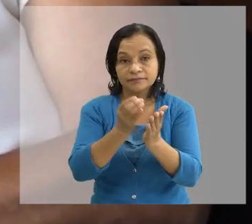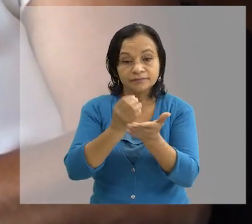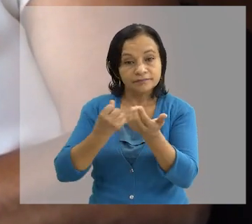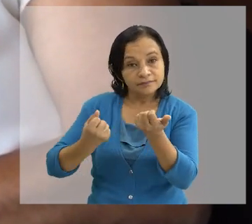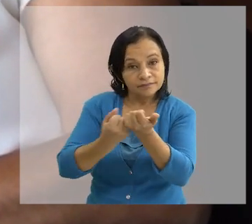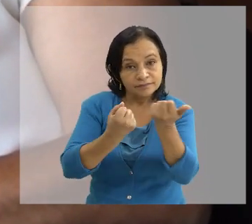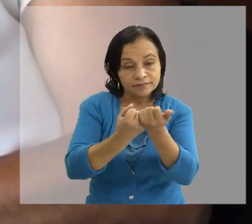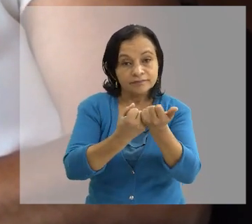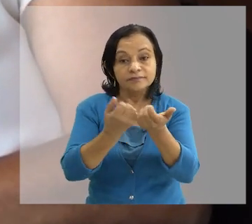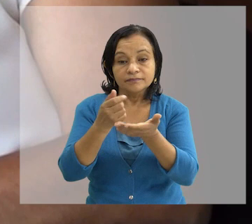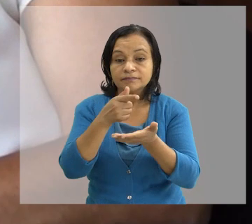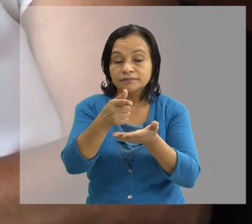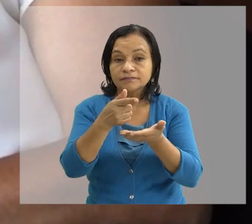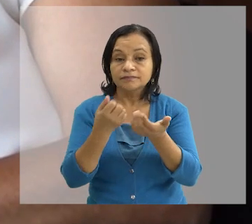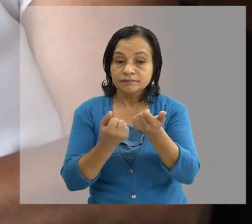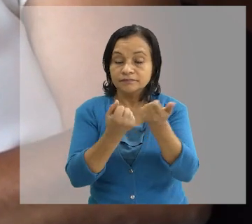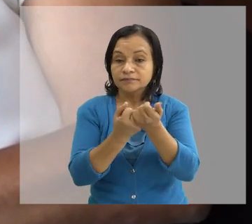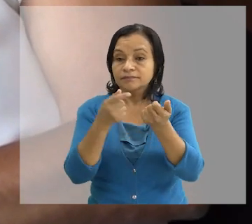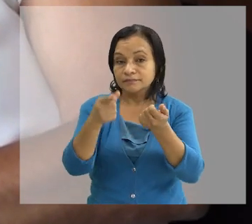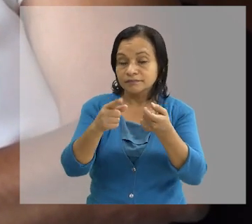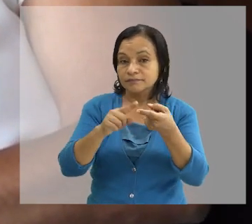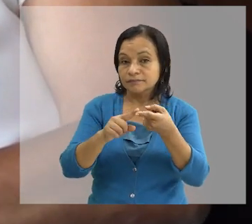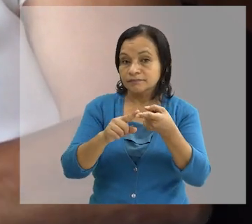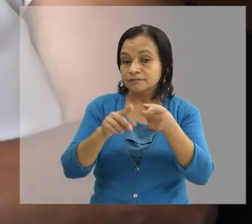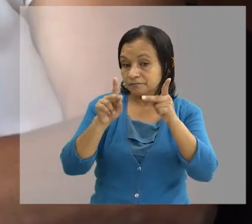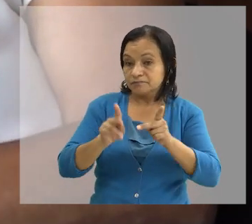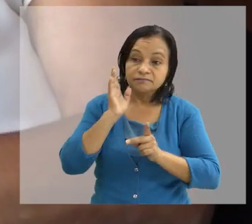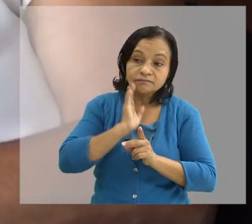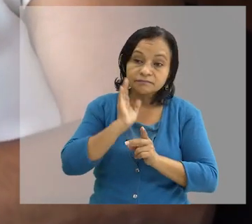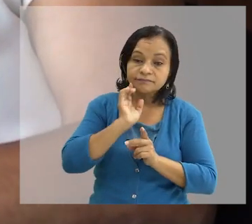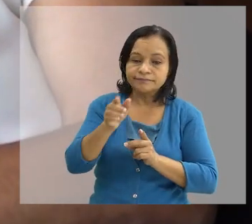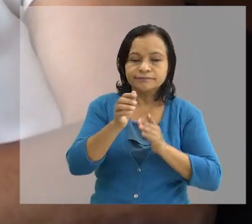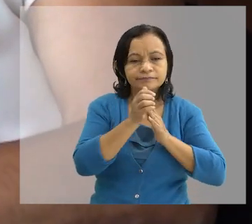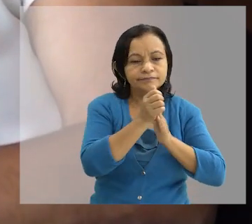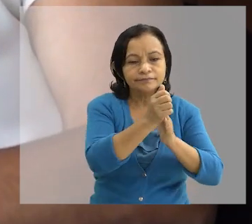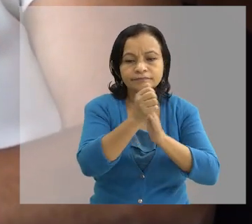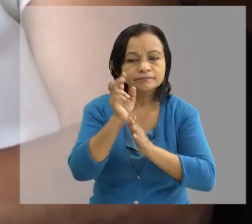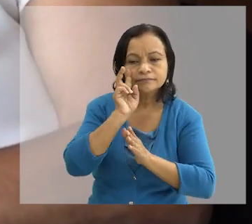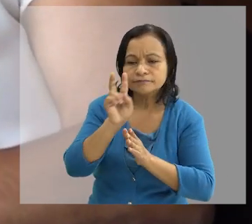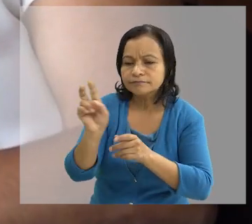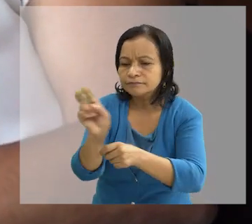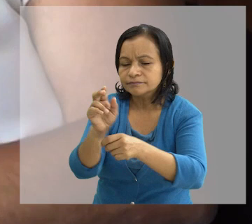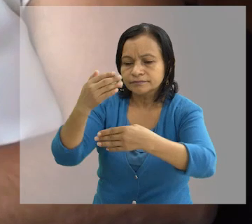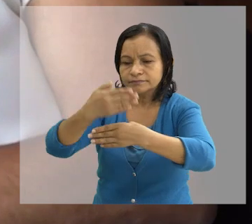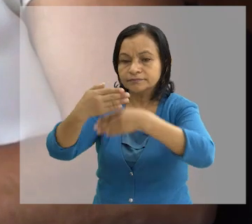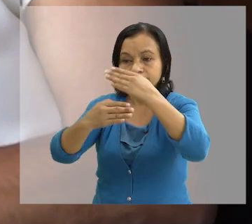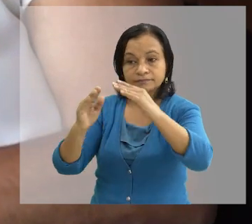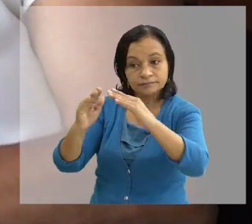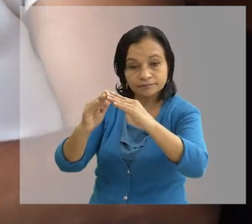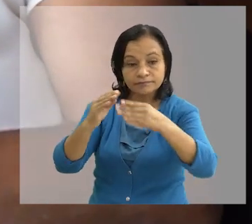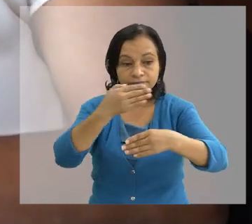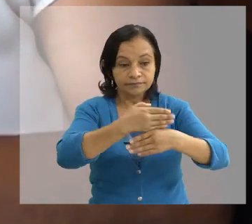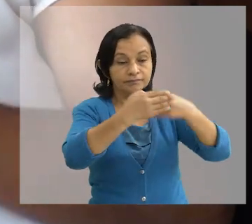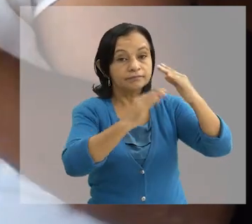asistencia técnica, verdad, de nuestros servidores Es dar seguimiento a la construcción Para que la